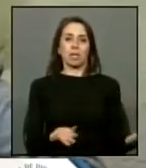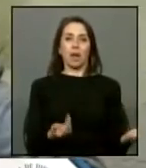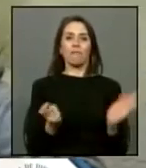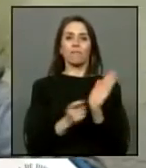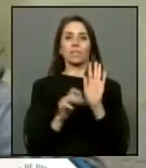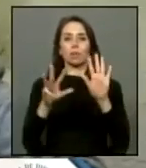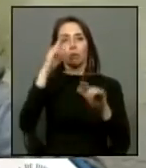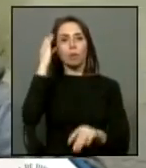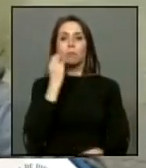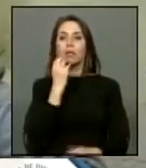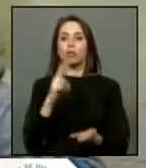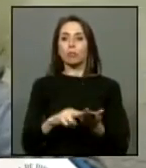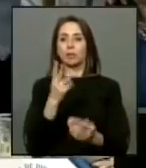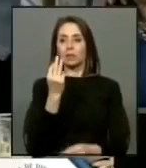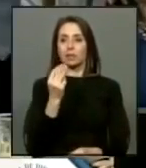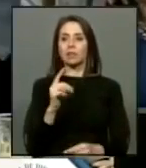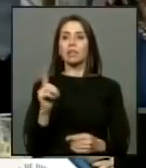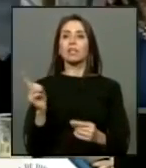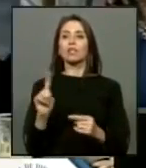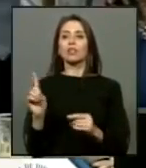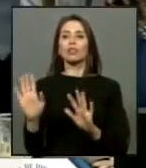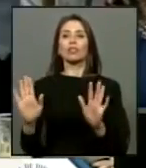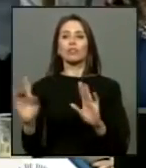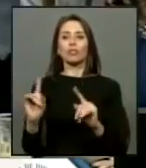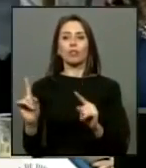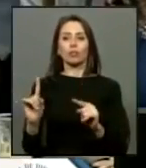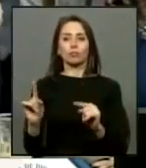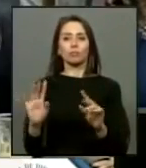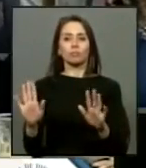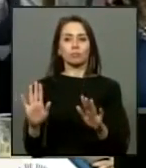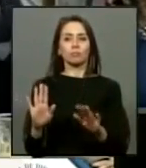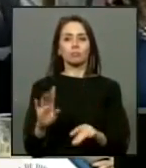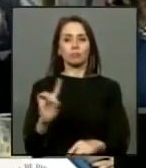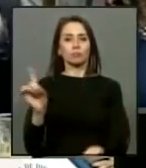fecha 9 de mayo de 2013 pero entremos en materia no entremos en materia